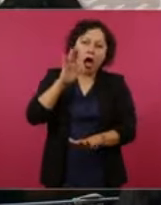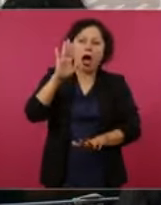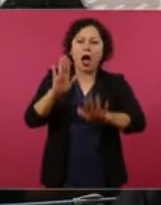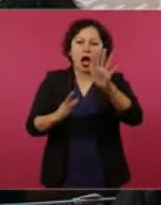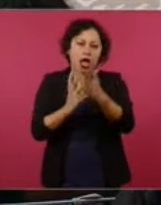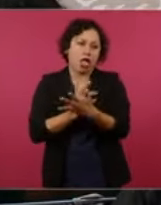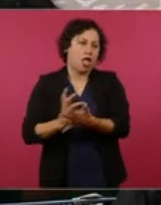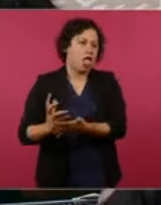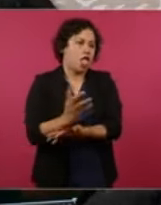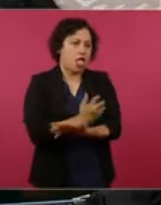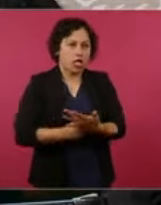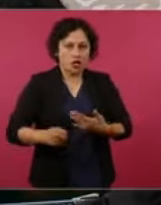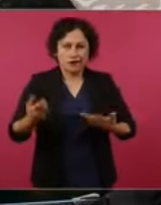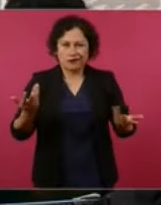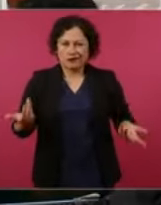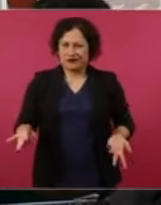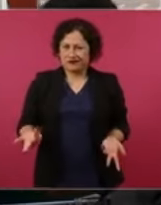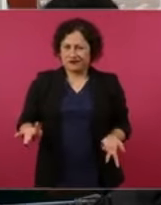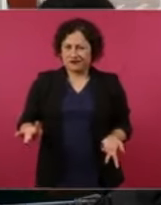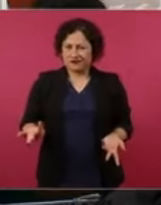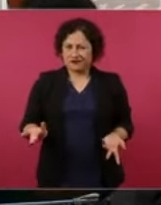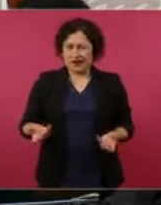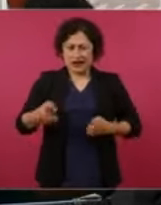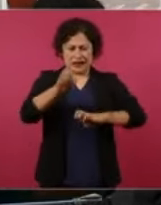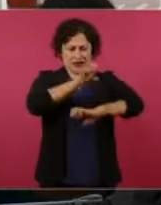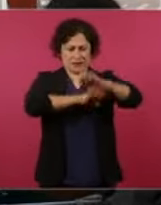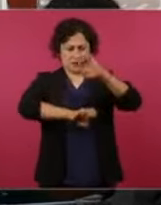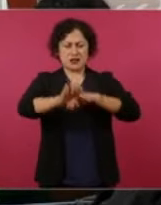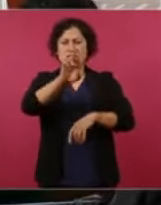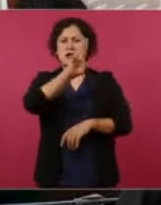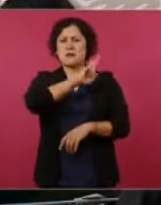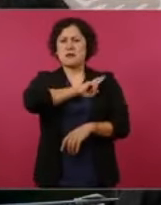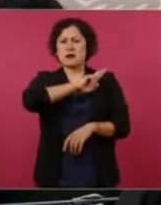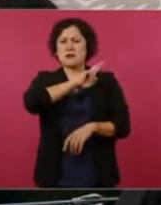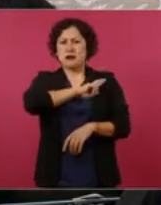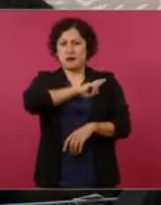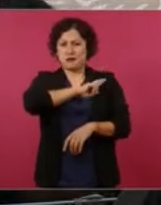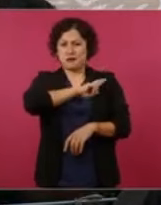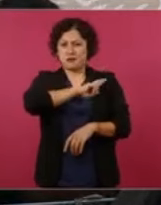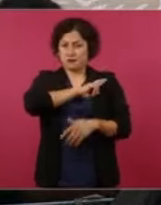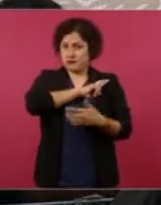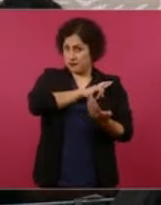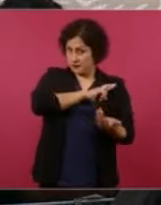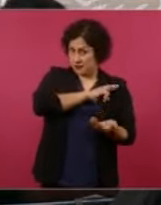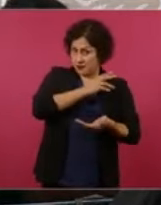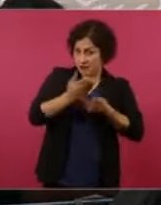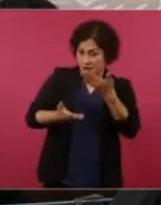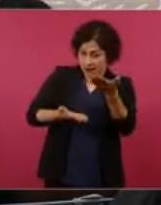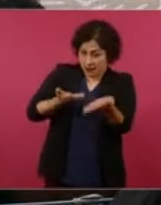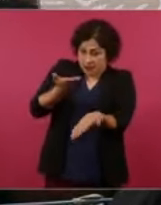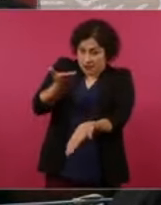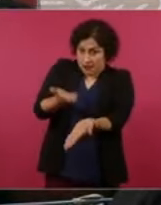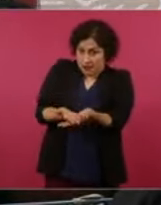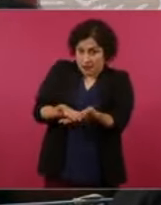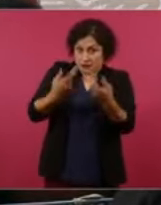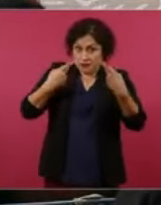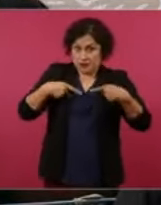¿Qué les va a interesar el servicio a la gente?